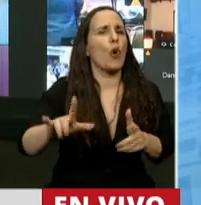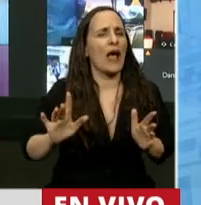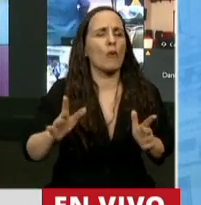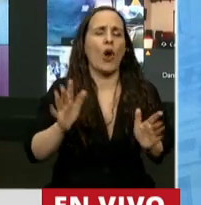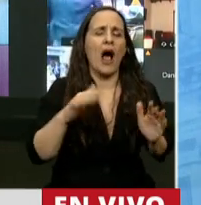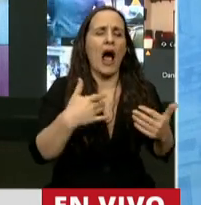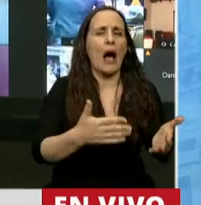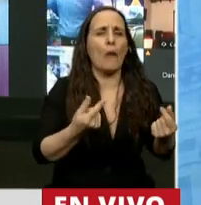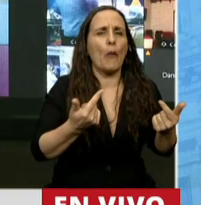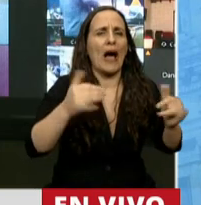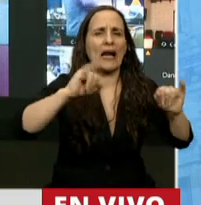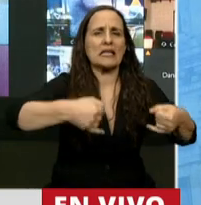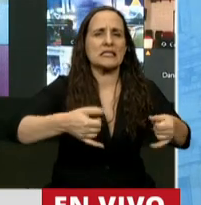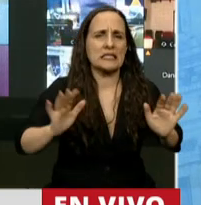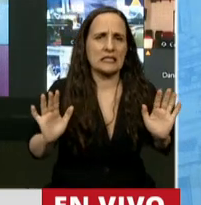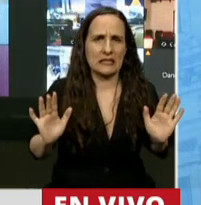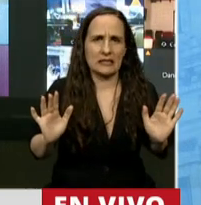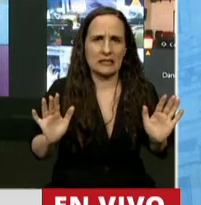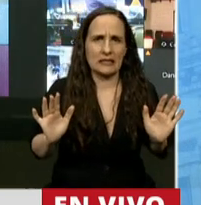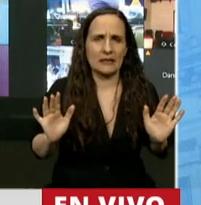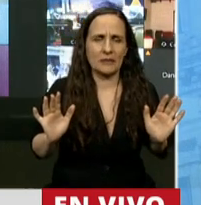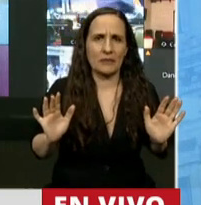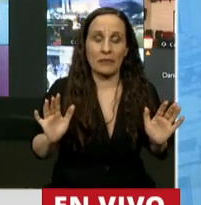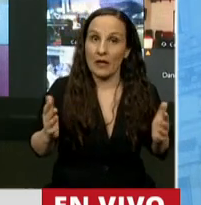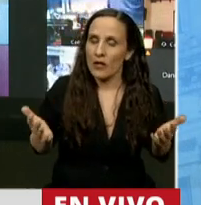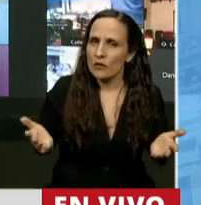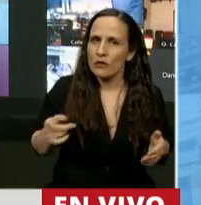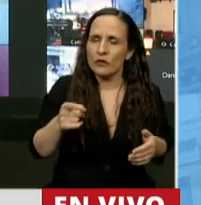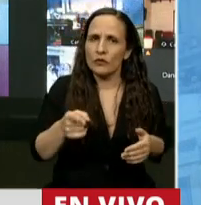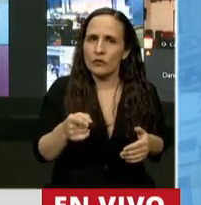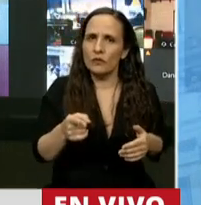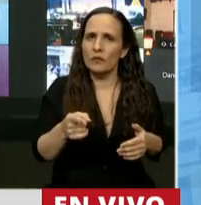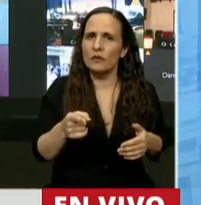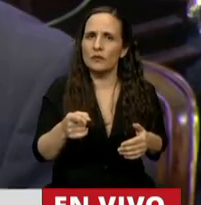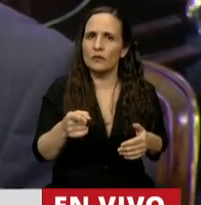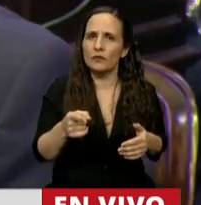justificando. Y terminamos armando